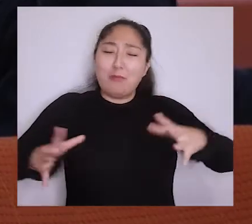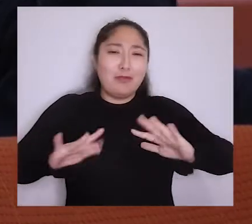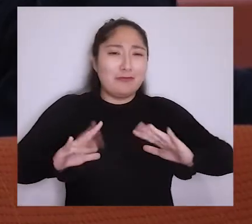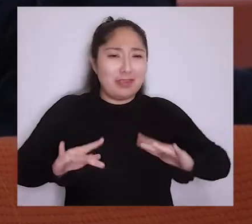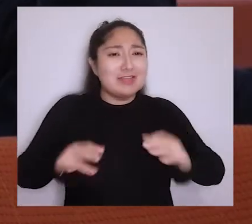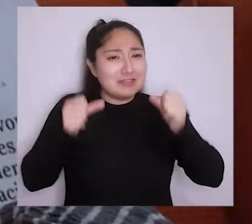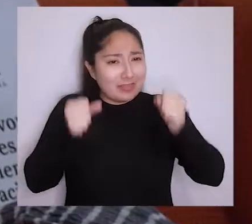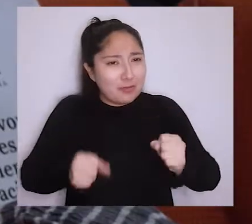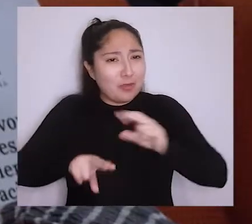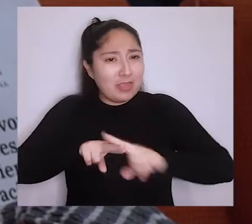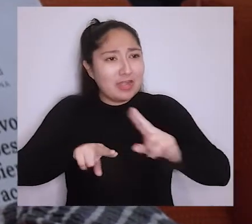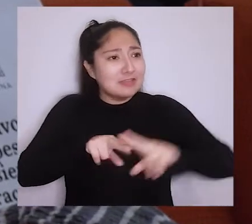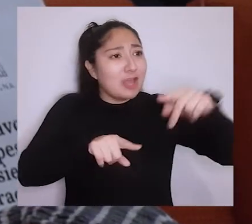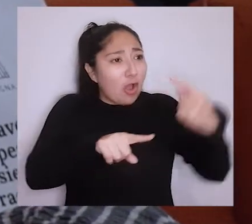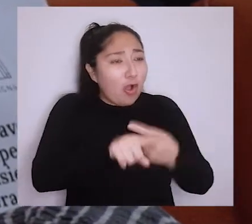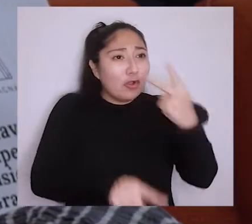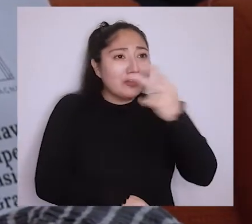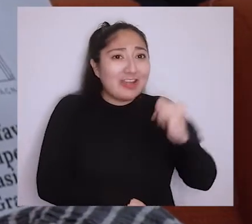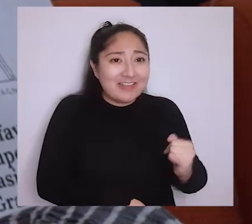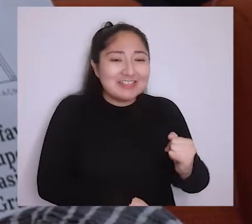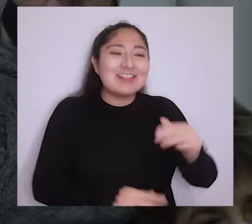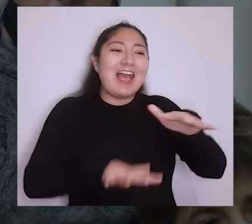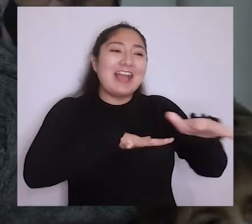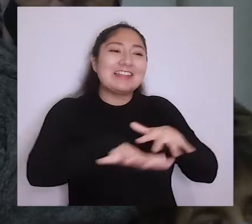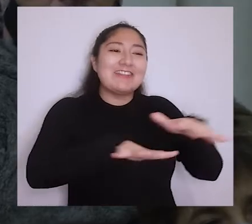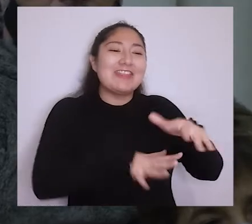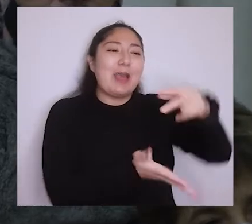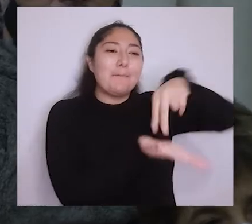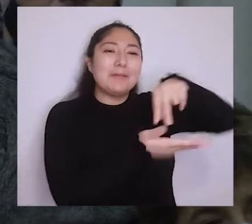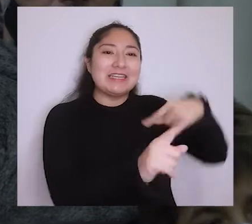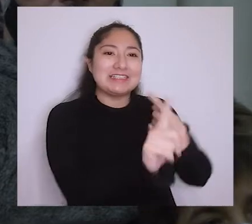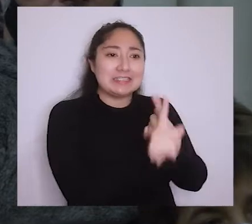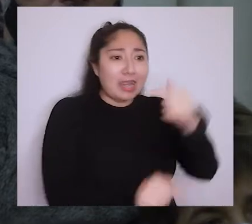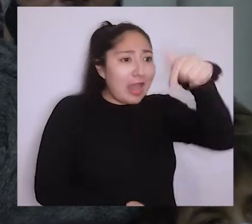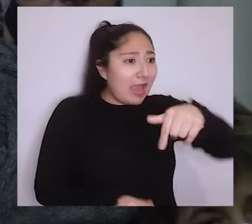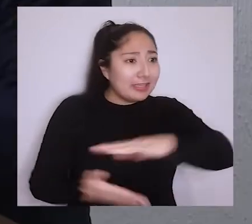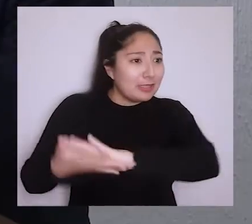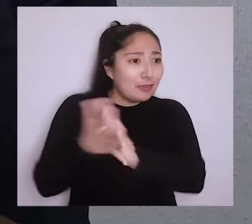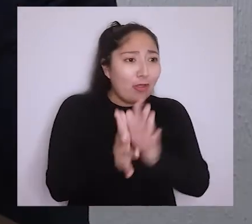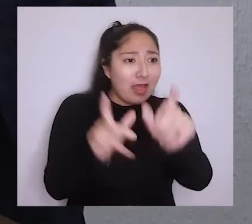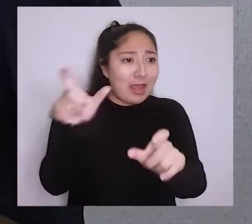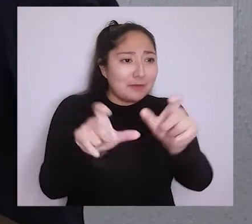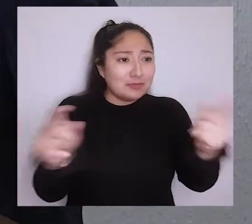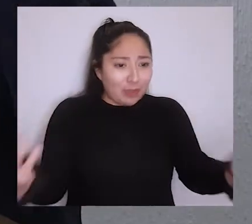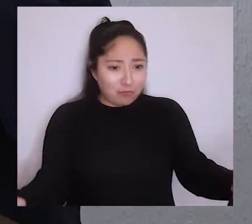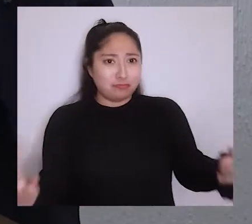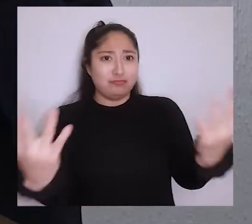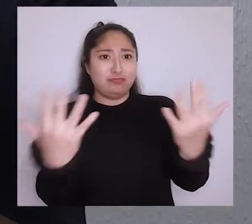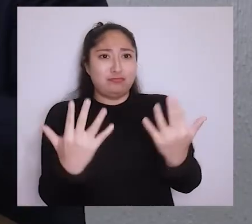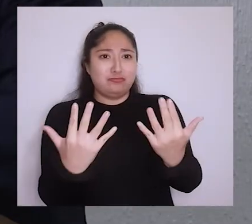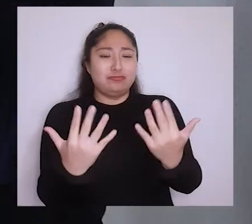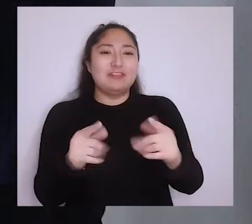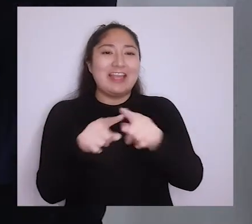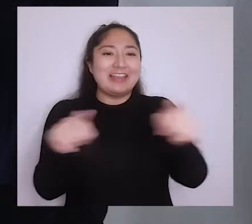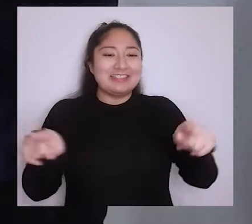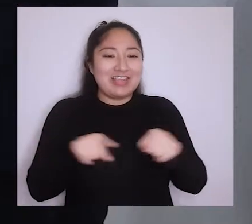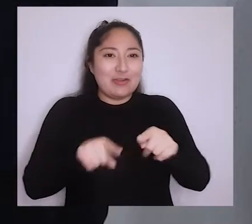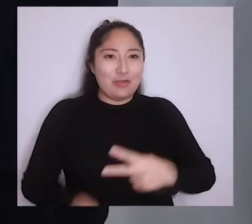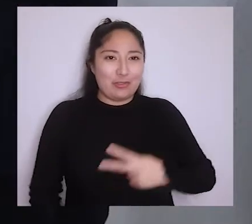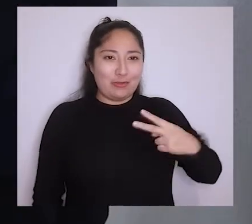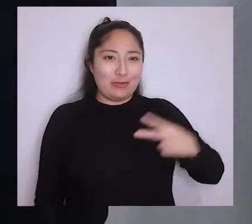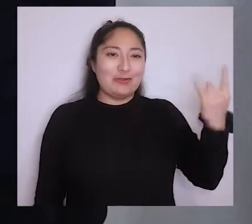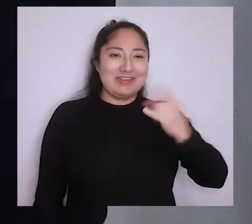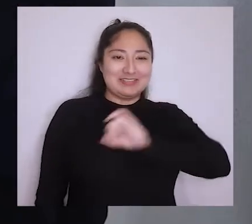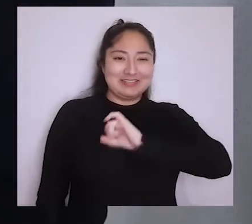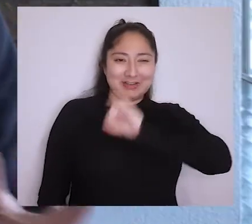contentos de poder haber hecho nuevamente una actividad presencial. Está toda nuestra comunidad acá en el Salón de Honor de la Universidad de